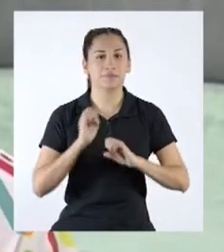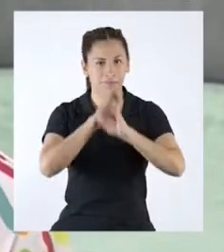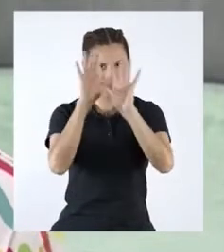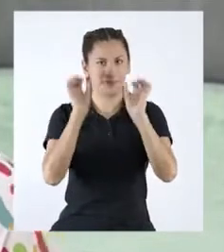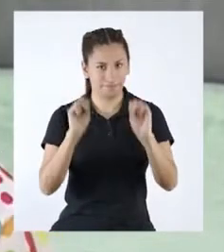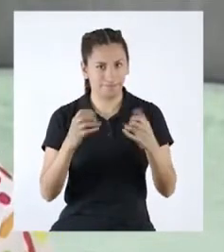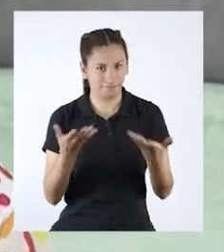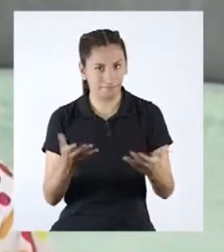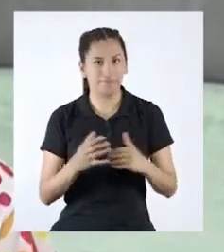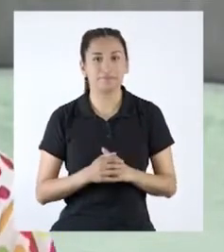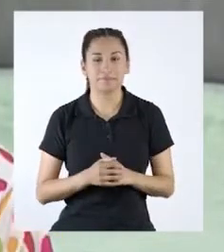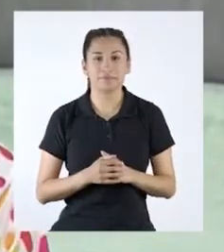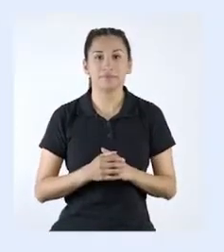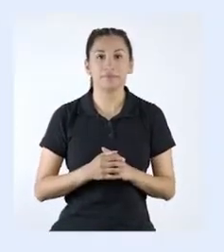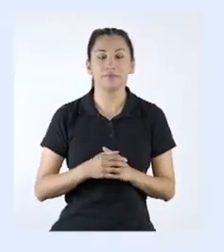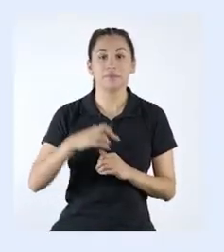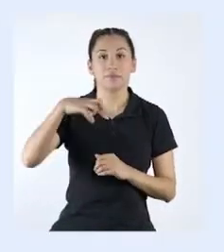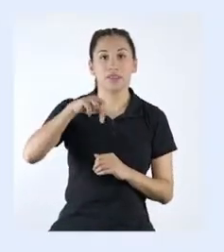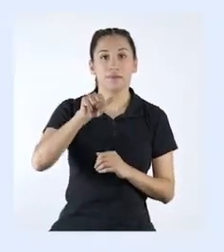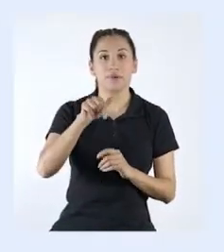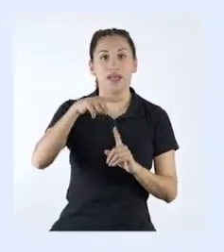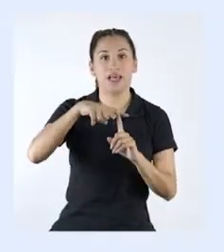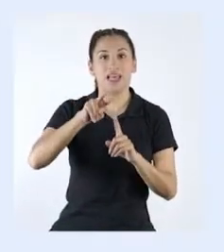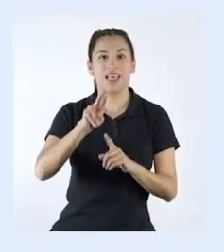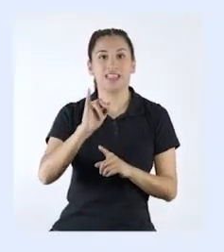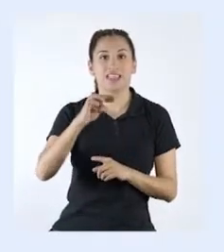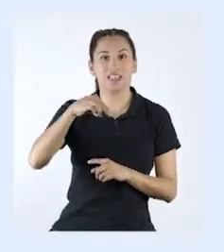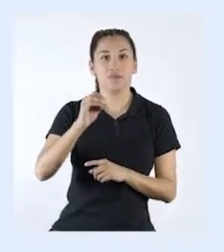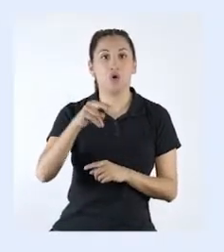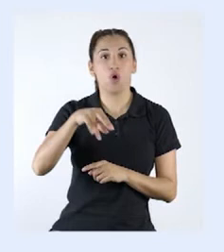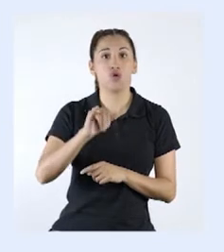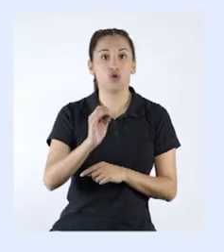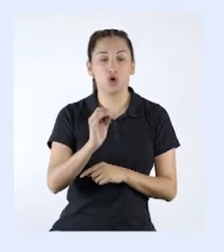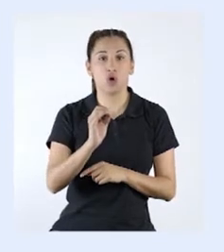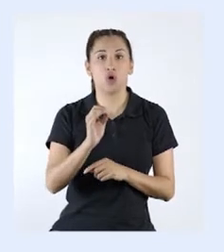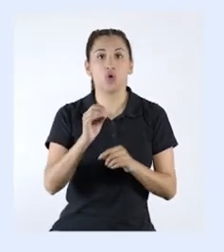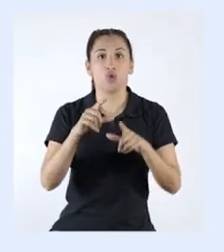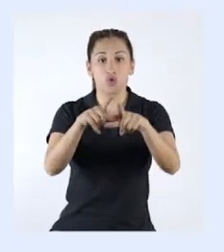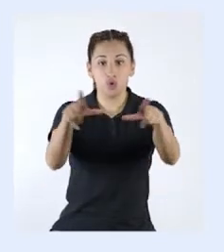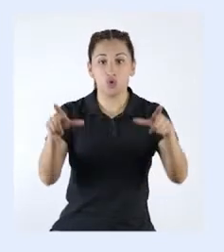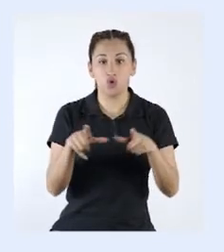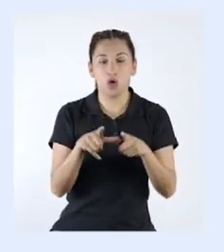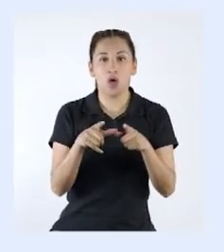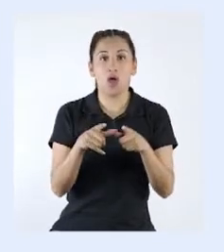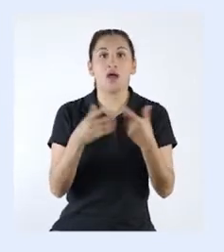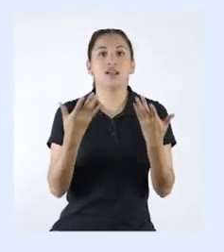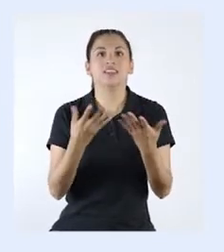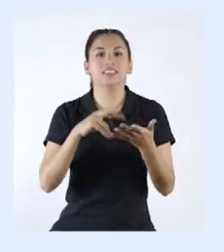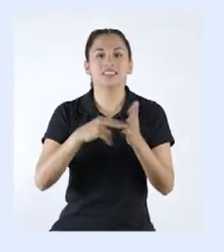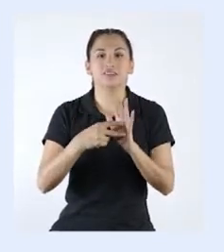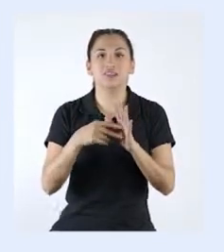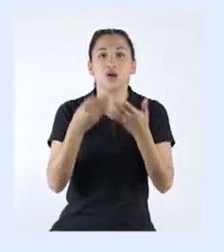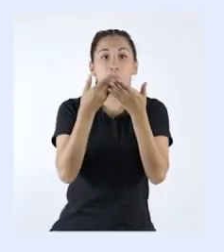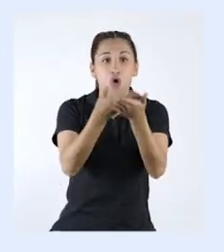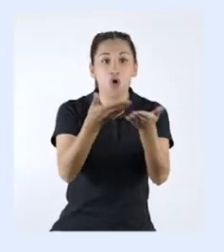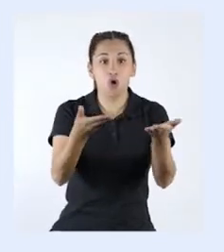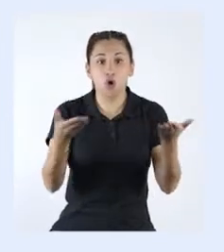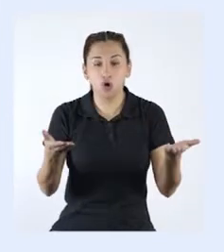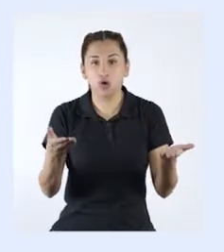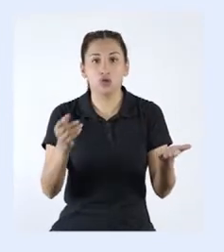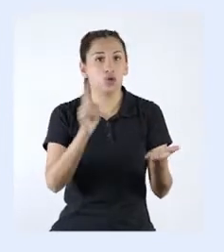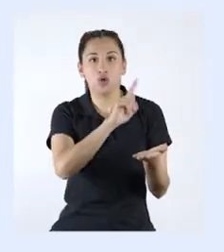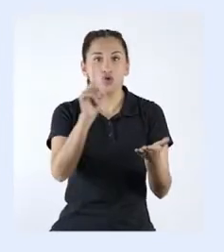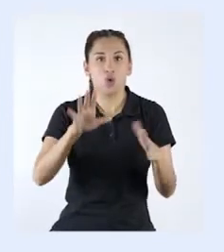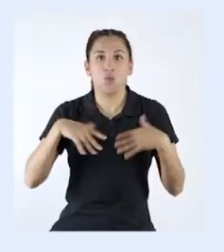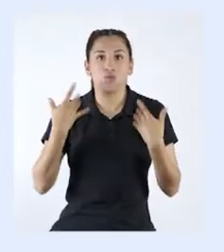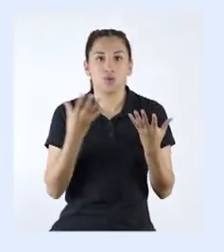Por supuesto, patrimonio material inmueble. Son los bienes culturales que